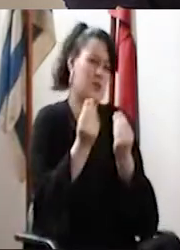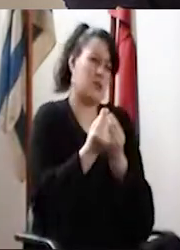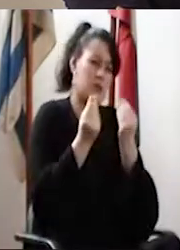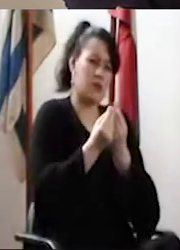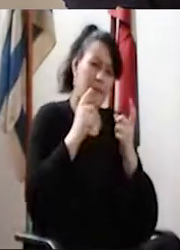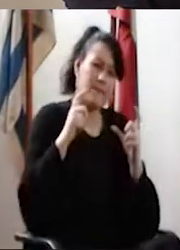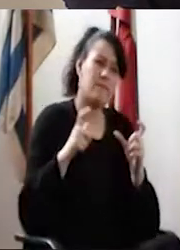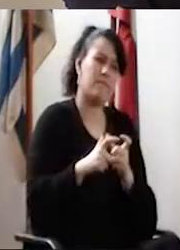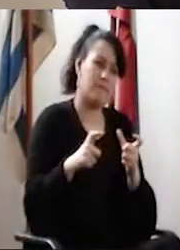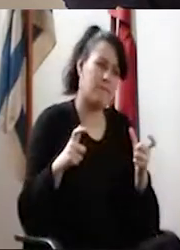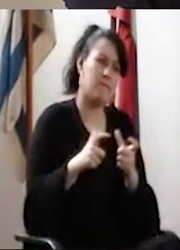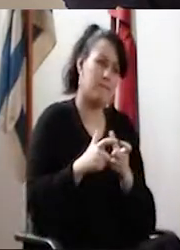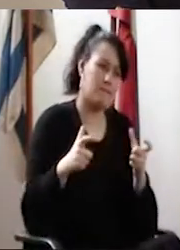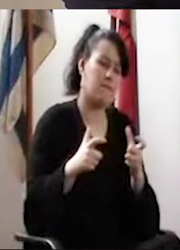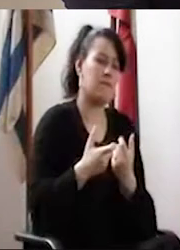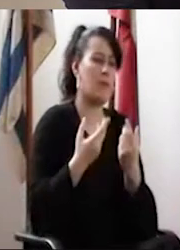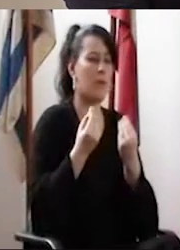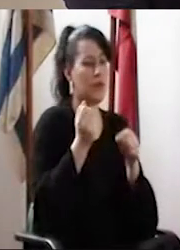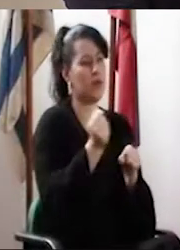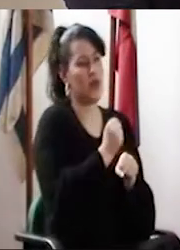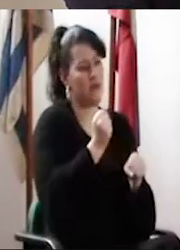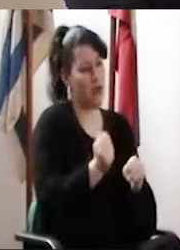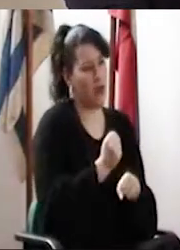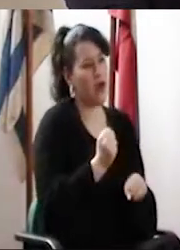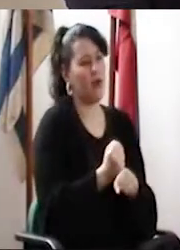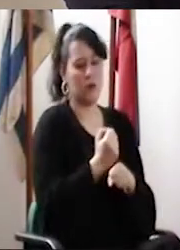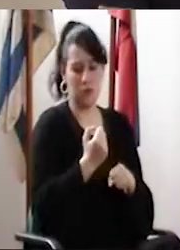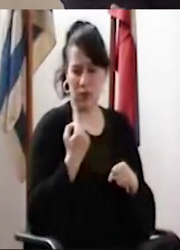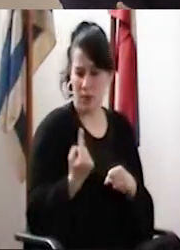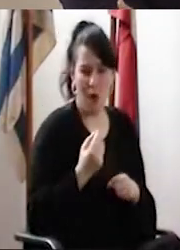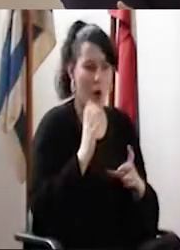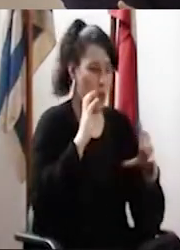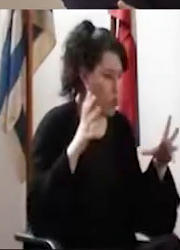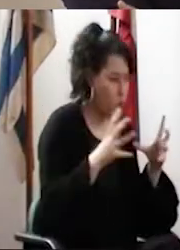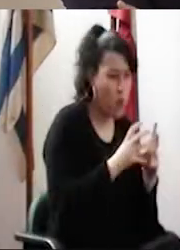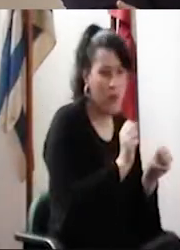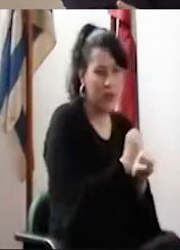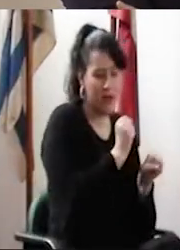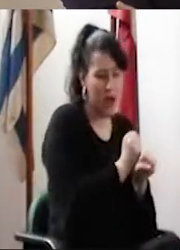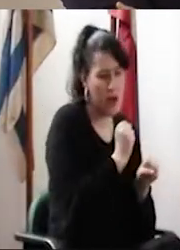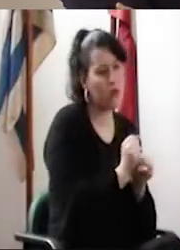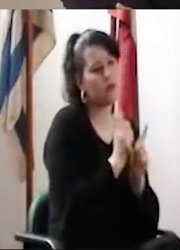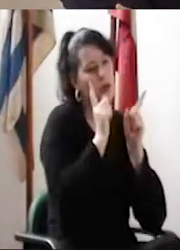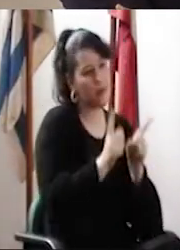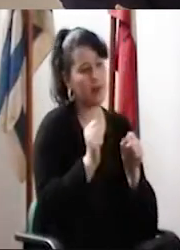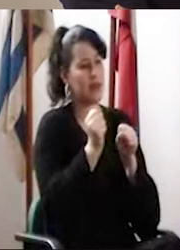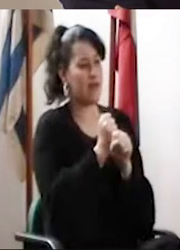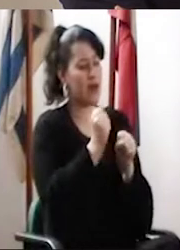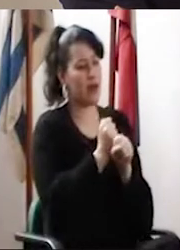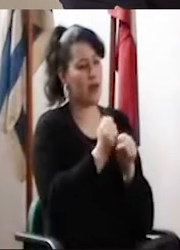Hemos tenido muchas reuniones, hemos trabajado individualmente, colectivamente, lo